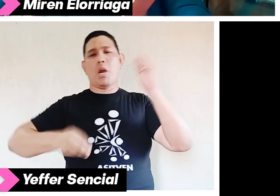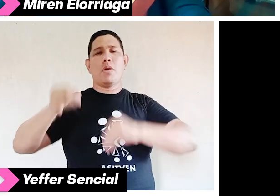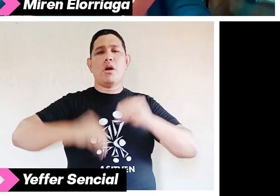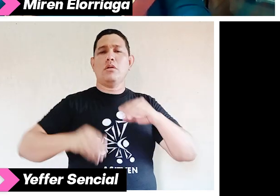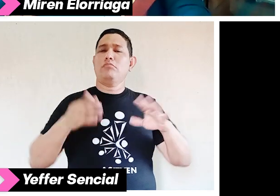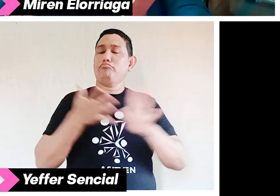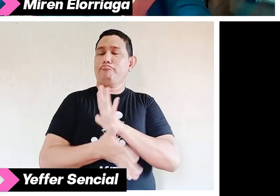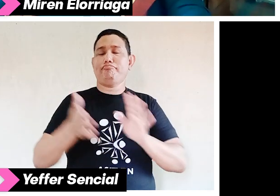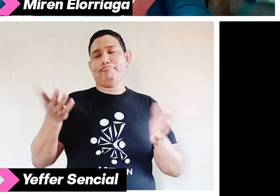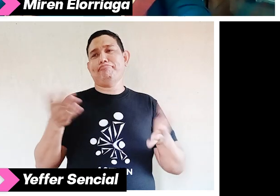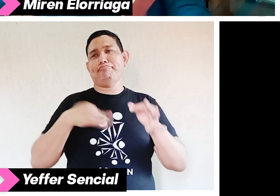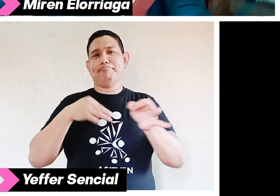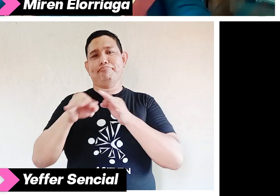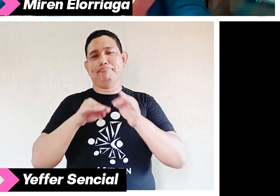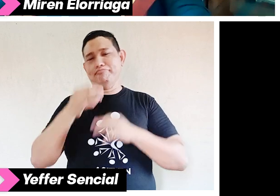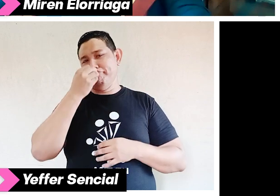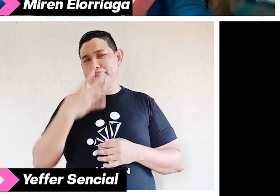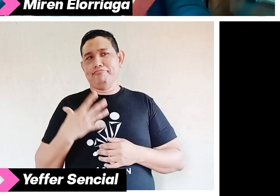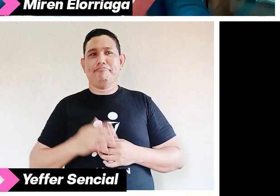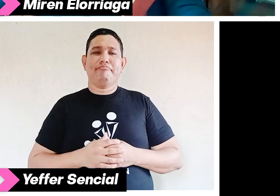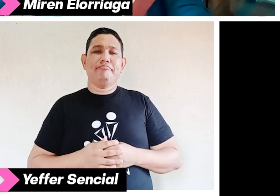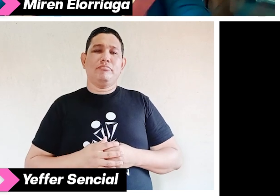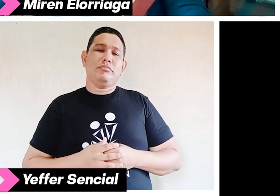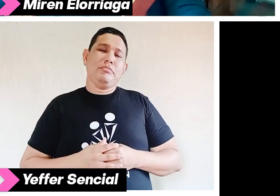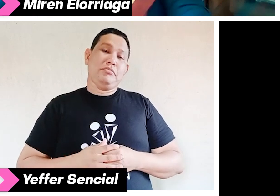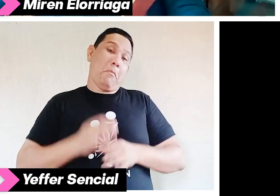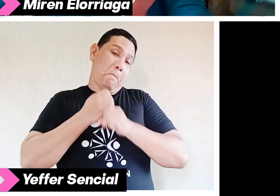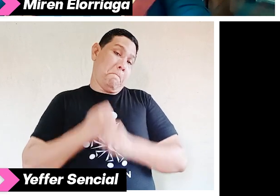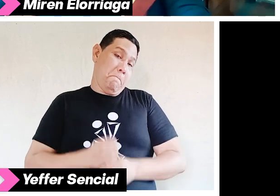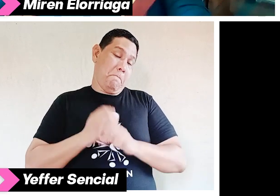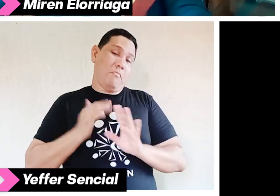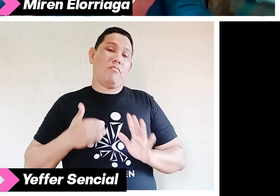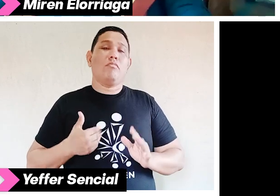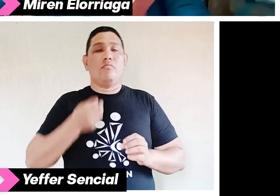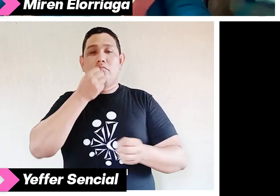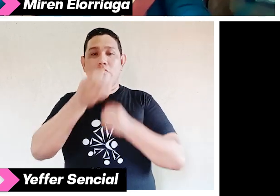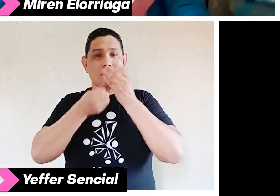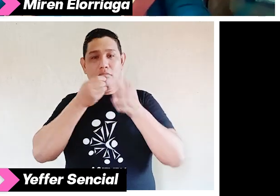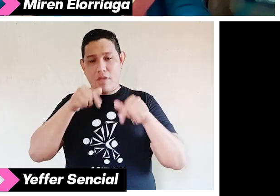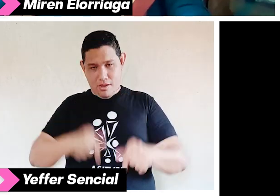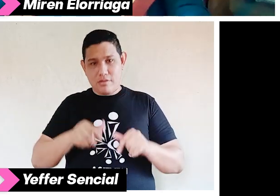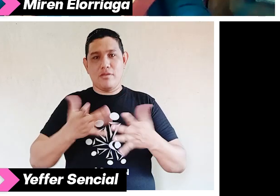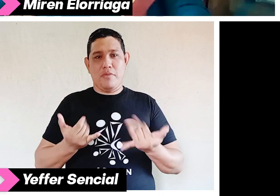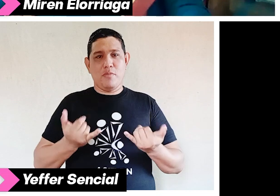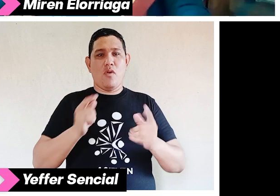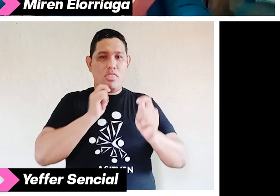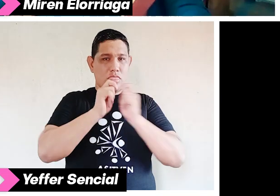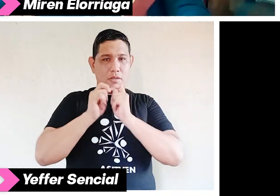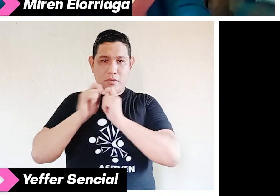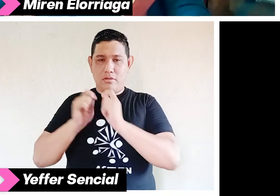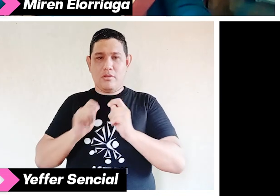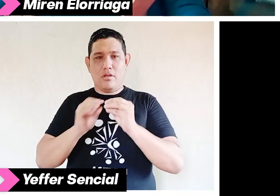Y bueno, es lo que esperamos también poder seguir ofreciendo a través del espacio de CREA,